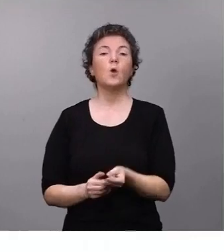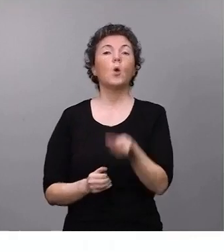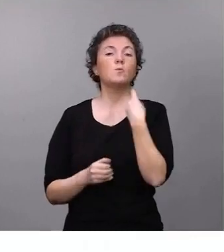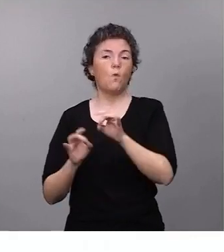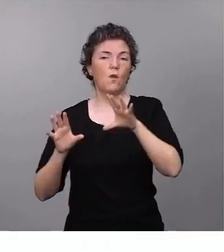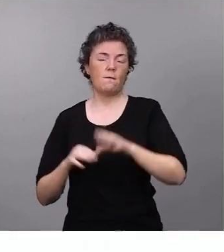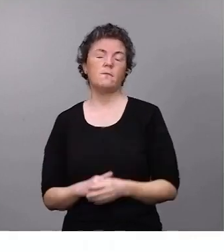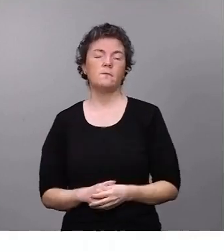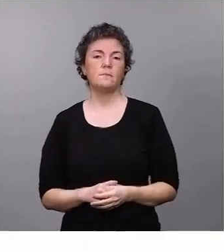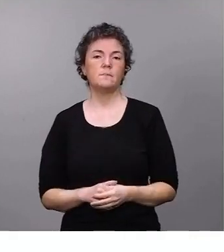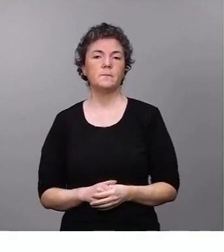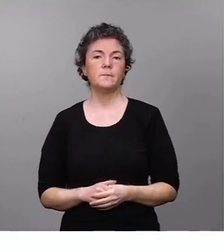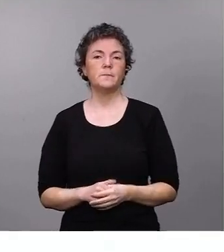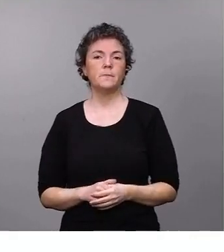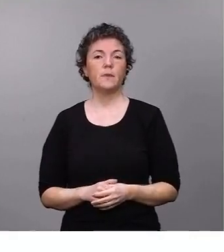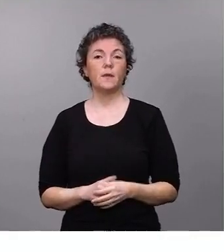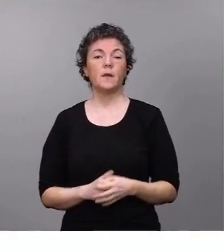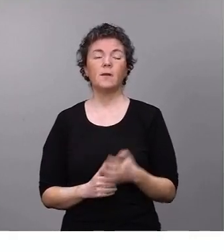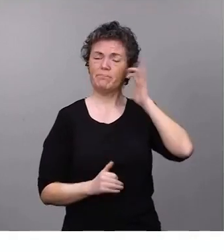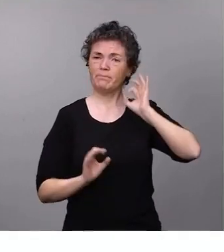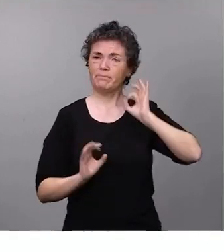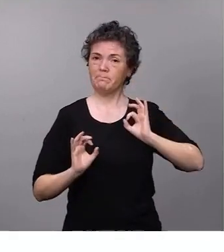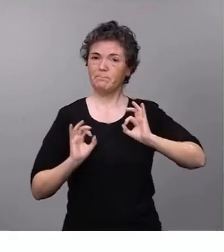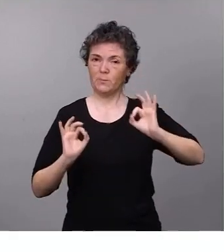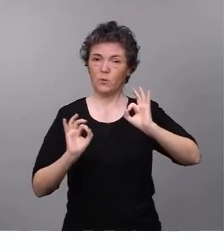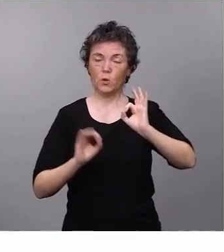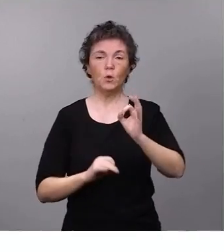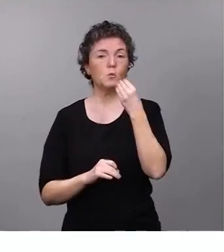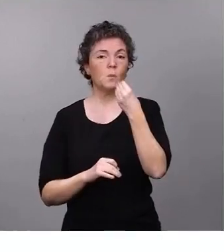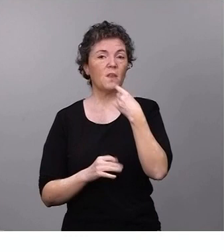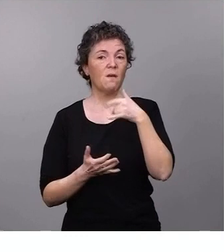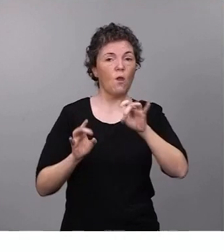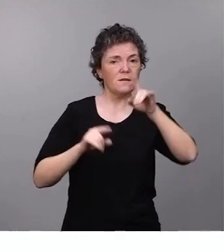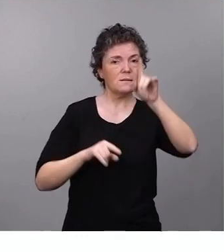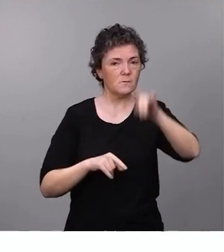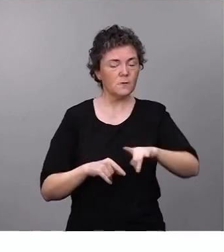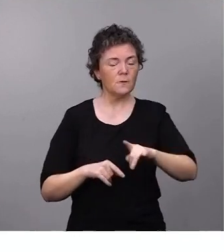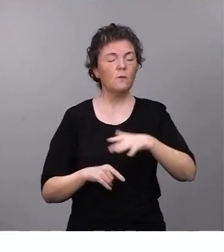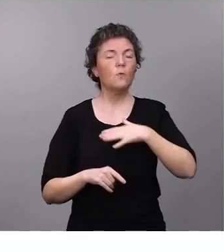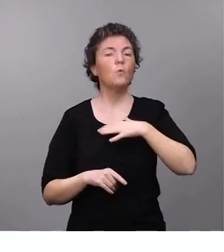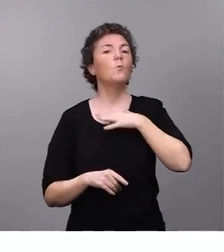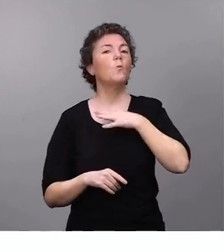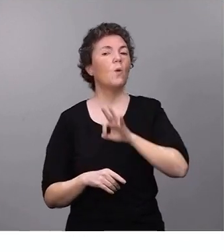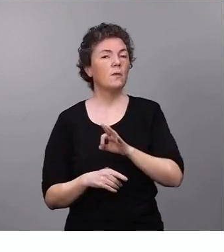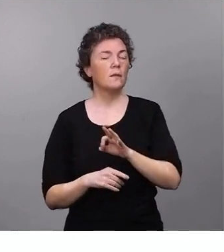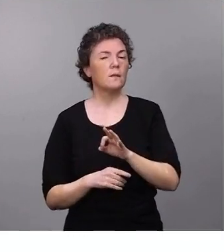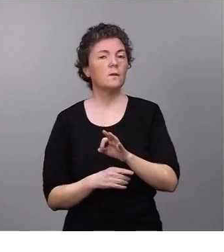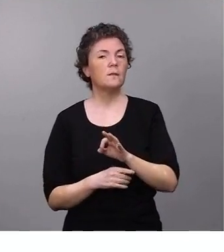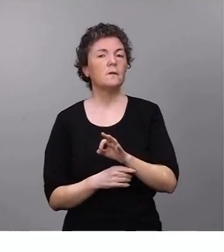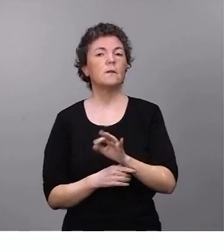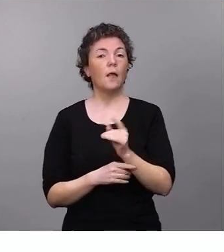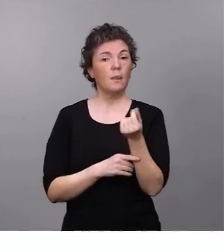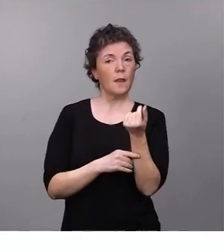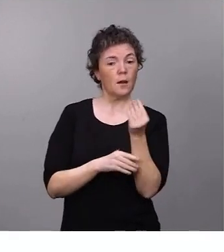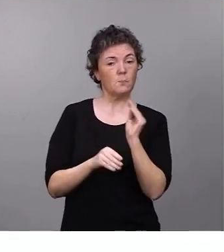De forma extraordinaria, los consumidores vulnerables también van a poder disponer de un dinero extra para afrontar